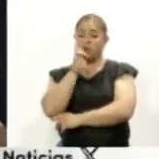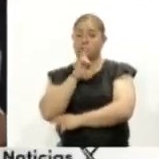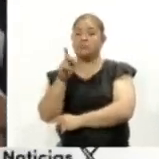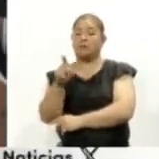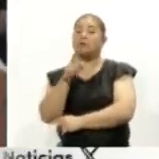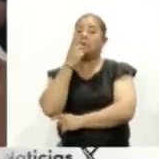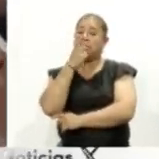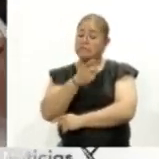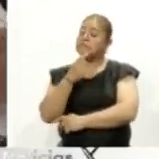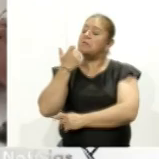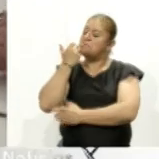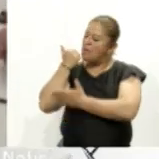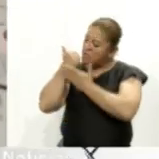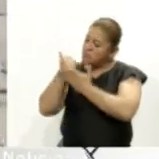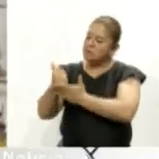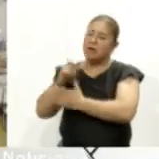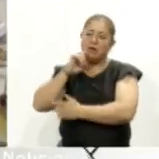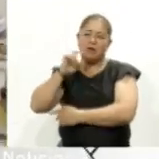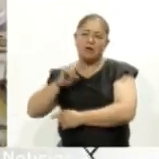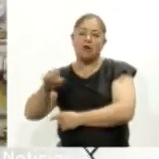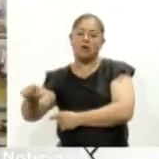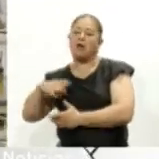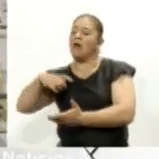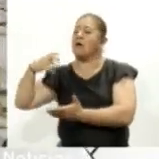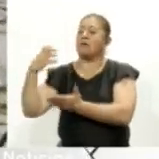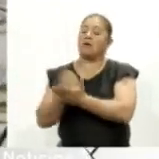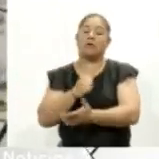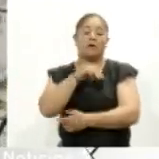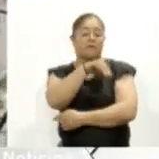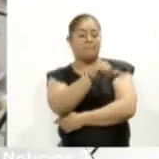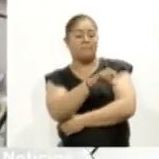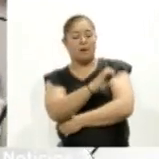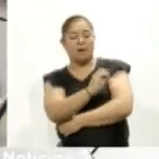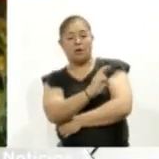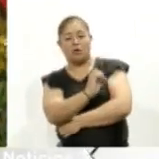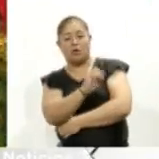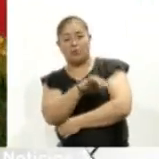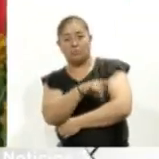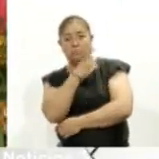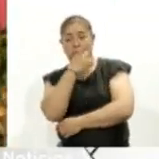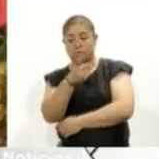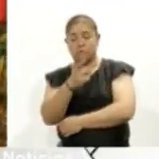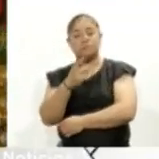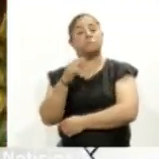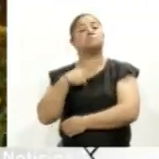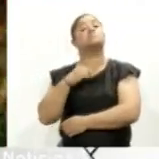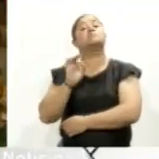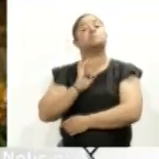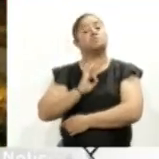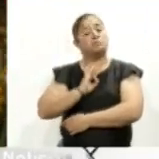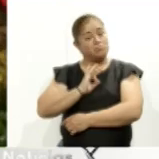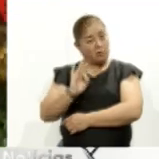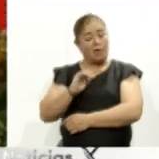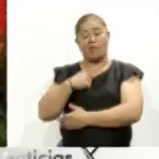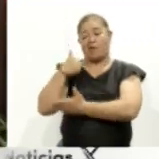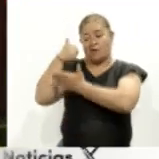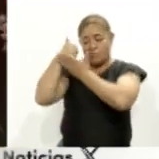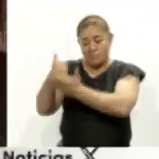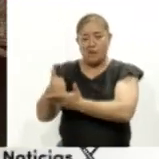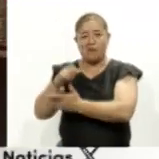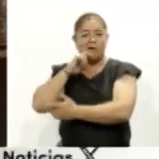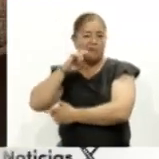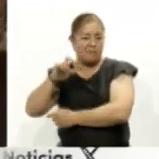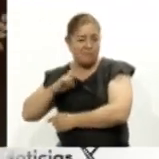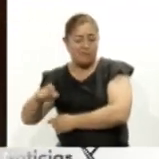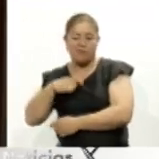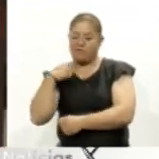de ayudar a los ucranianos a vencer Macron mantuvo sus declaraciones sobre la posibilidad de destinar tropas a Ucrania insistió